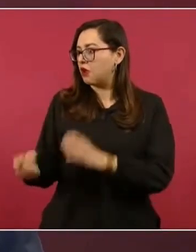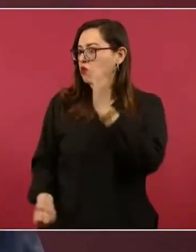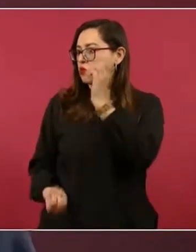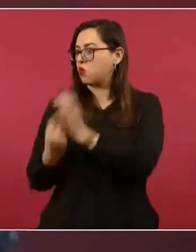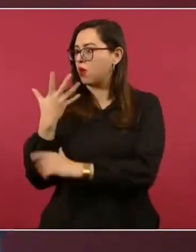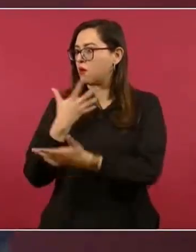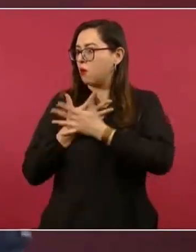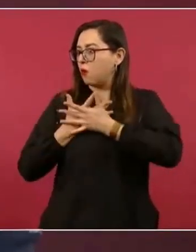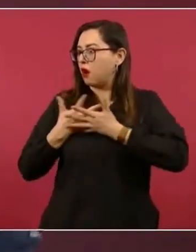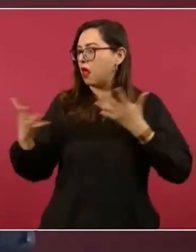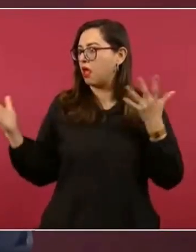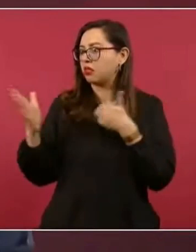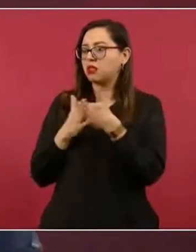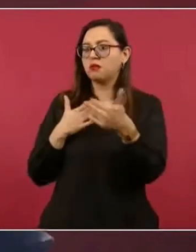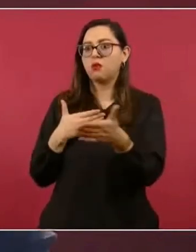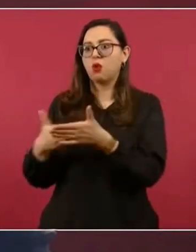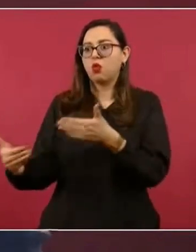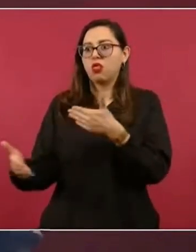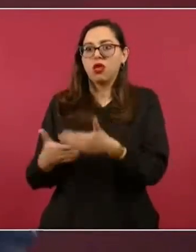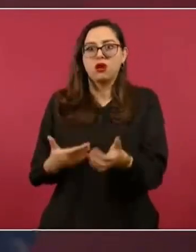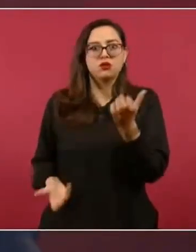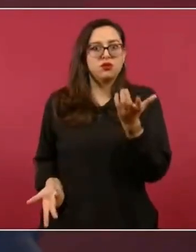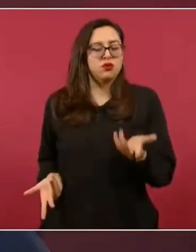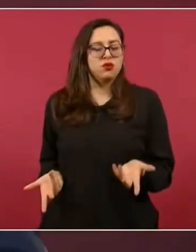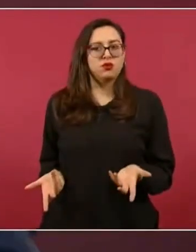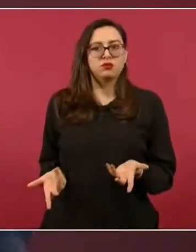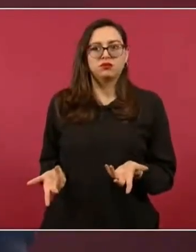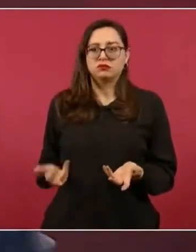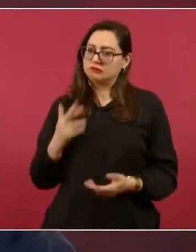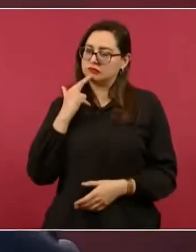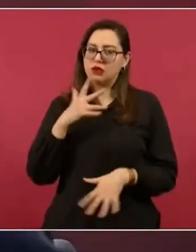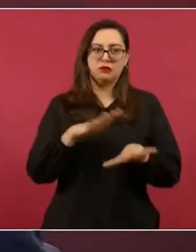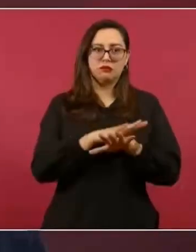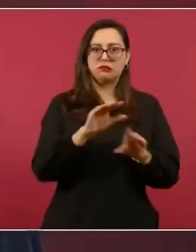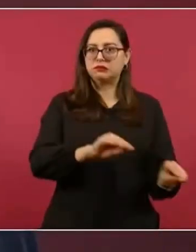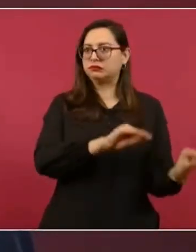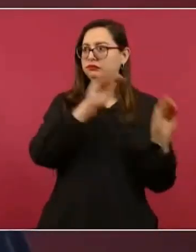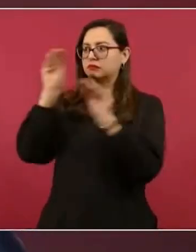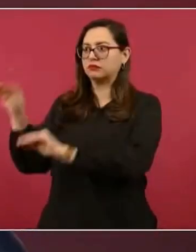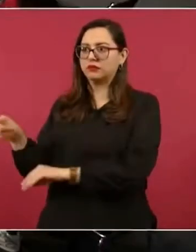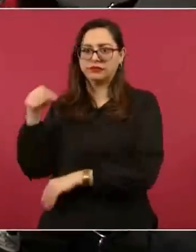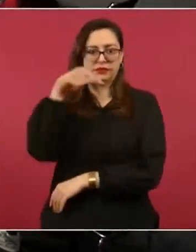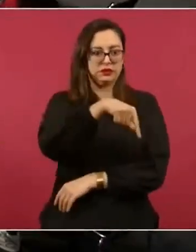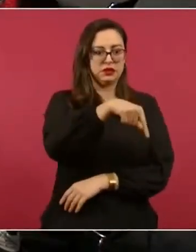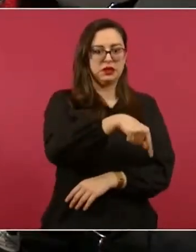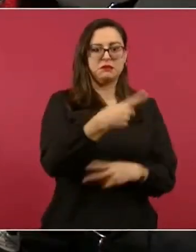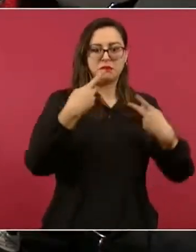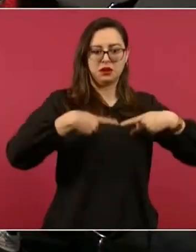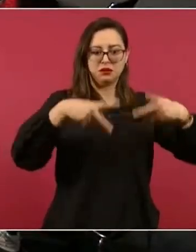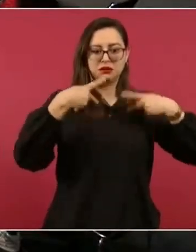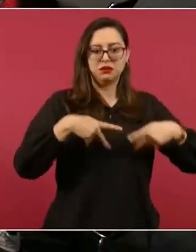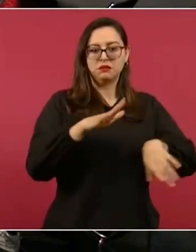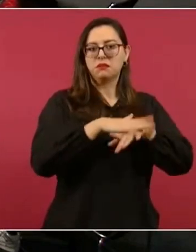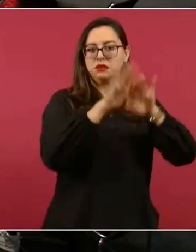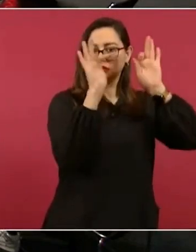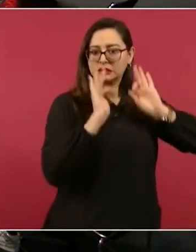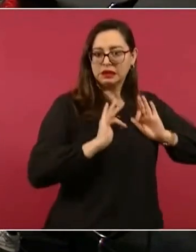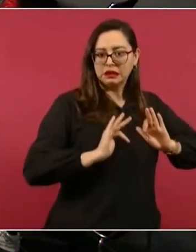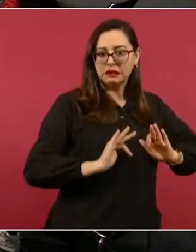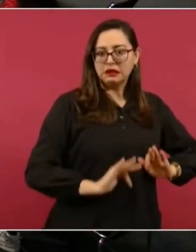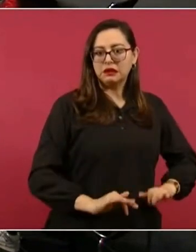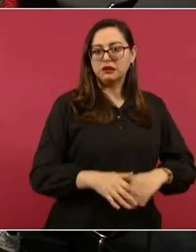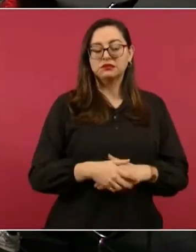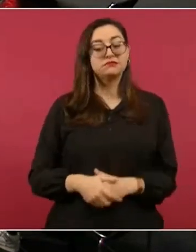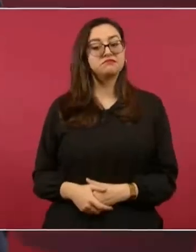pero, pues, nuestros adversarios no dejan de estarse